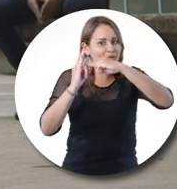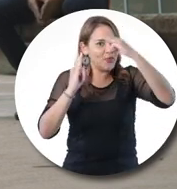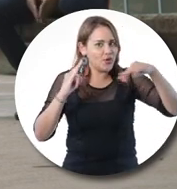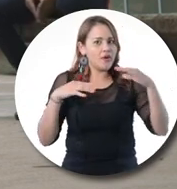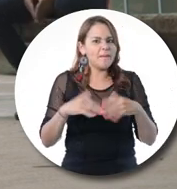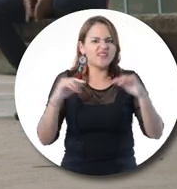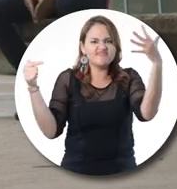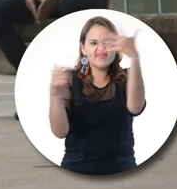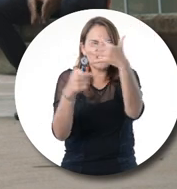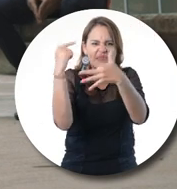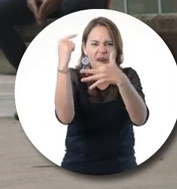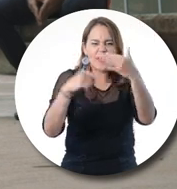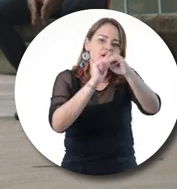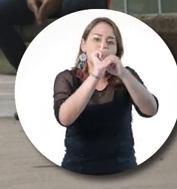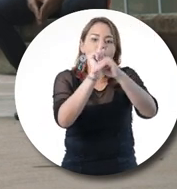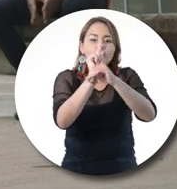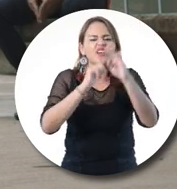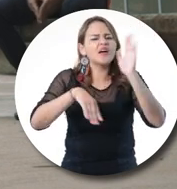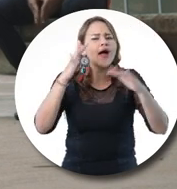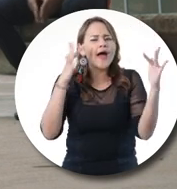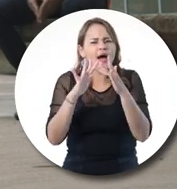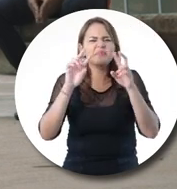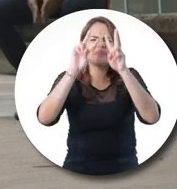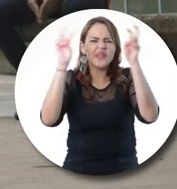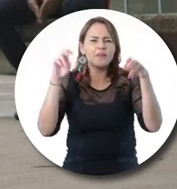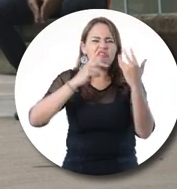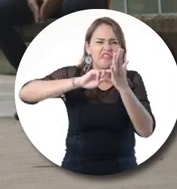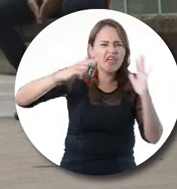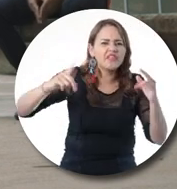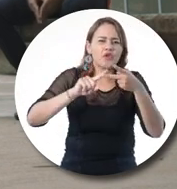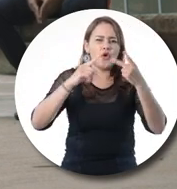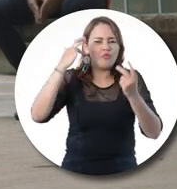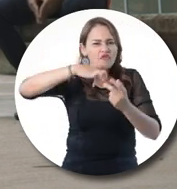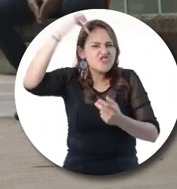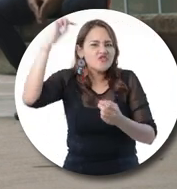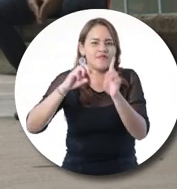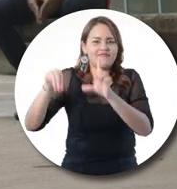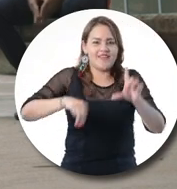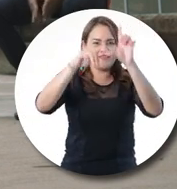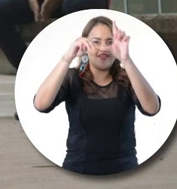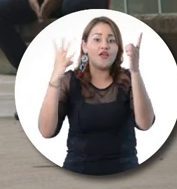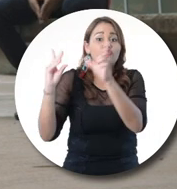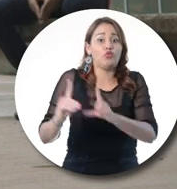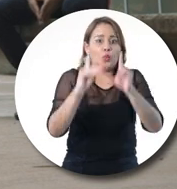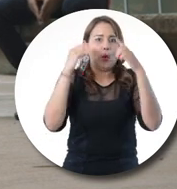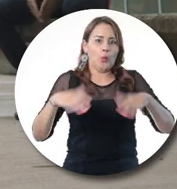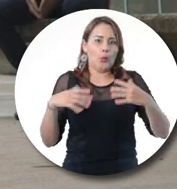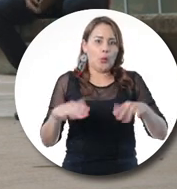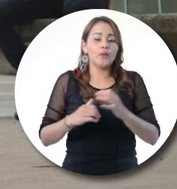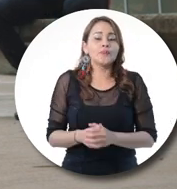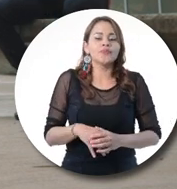Magdalena cuenta con programas académicos en seis facultades en los niveles de técnico, profesional, posgrado, maestría y doctorado